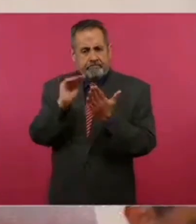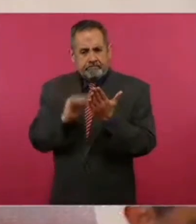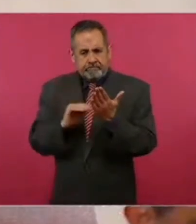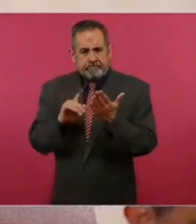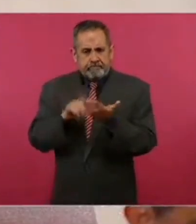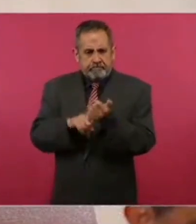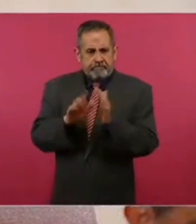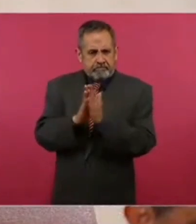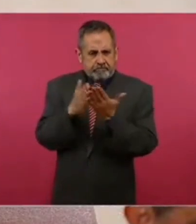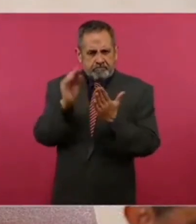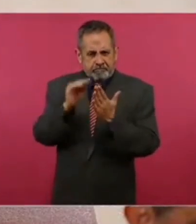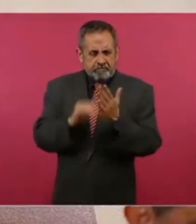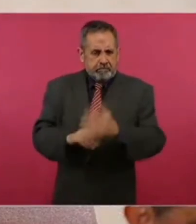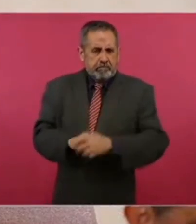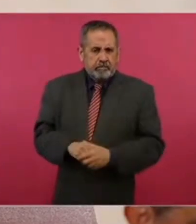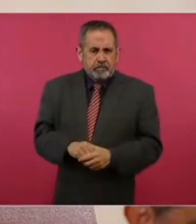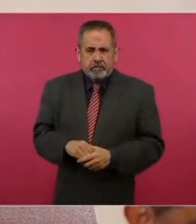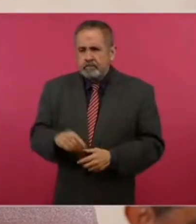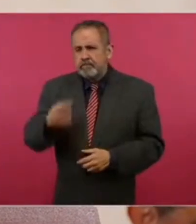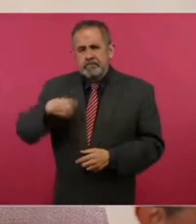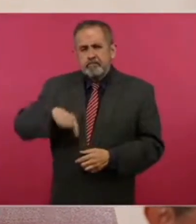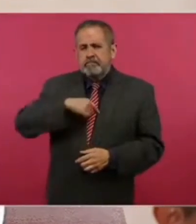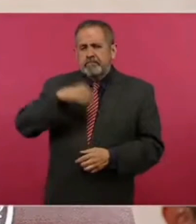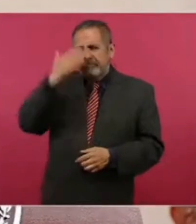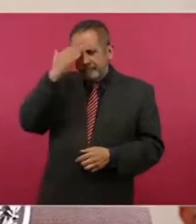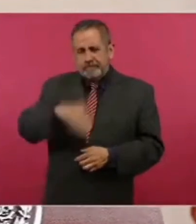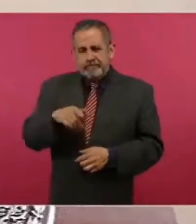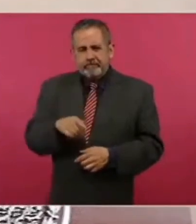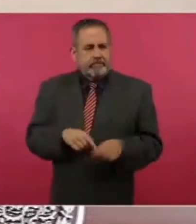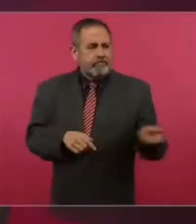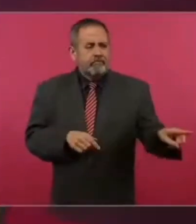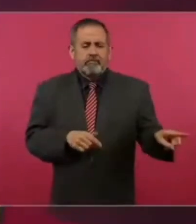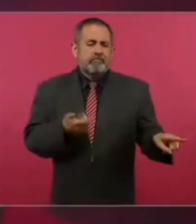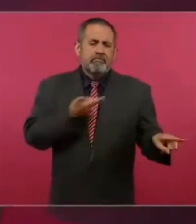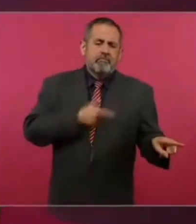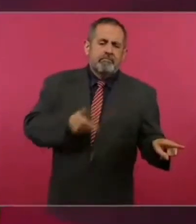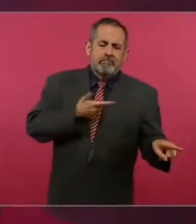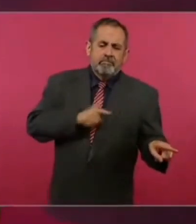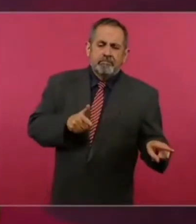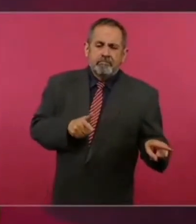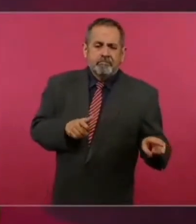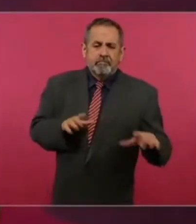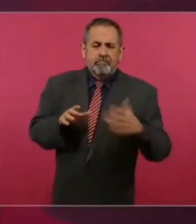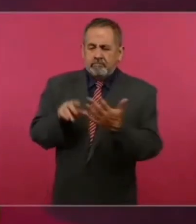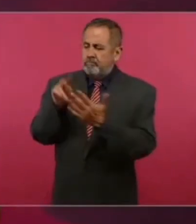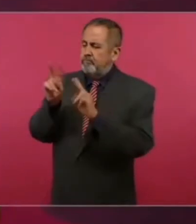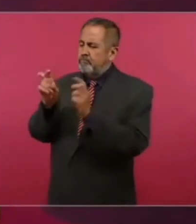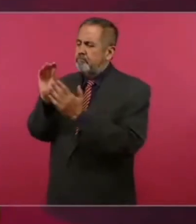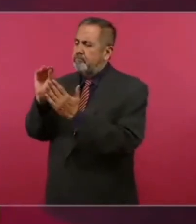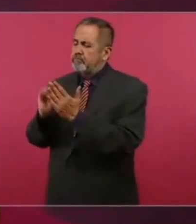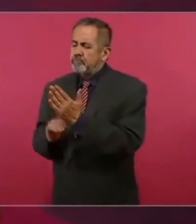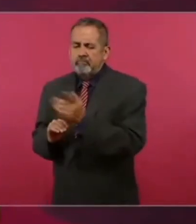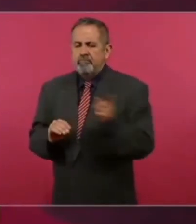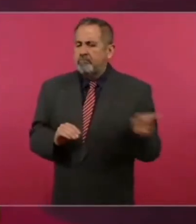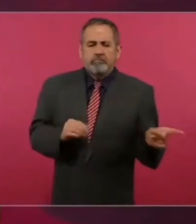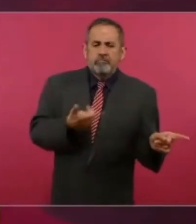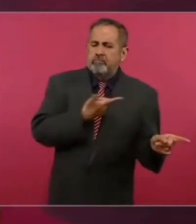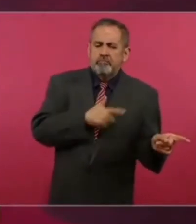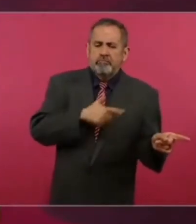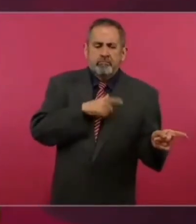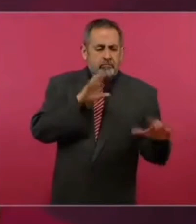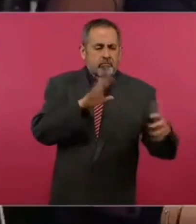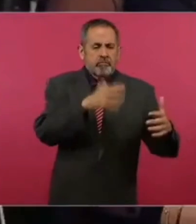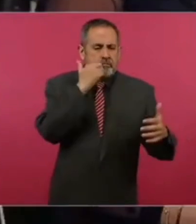de los libros. Lo que ya sabemos es que no les gustan los contenidos a los